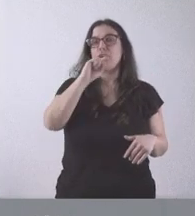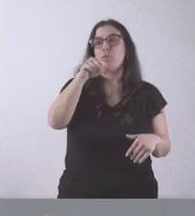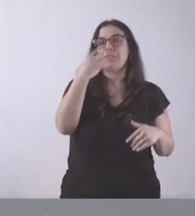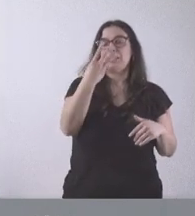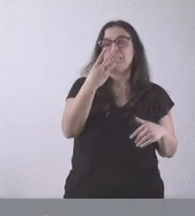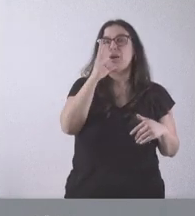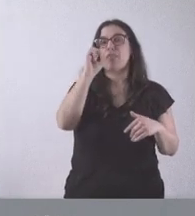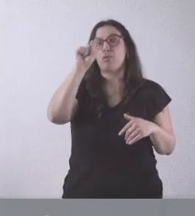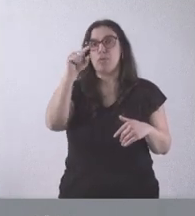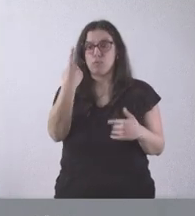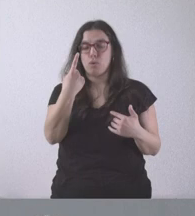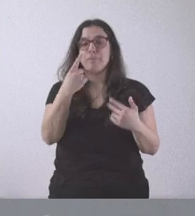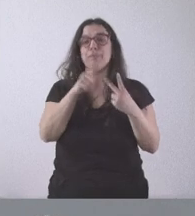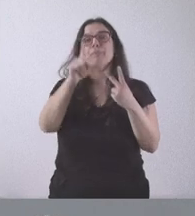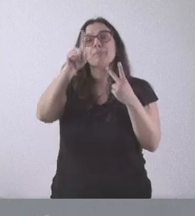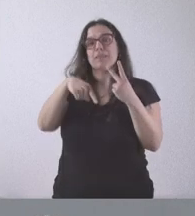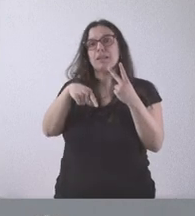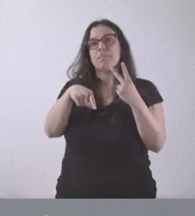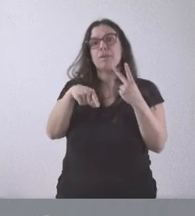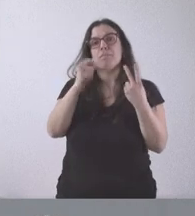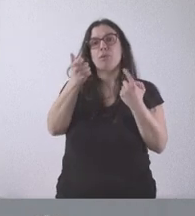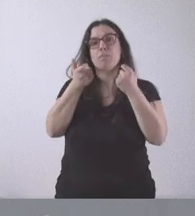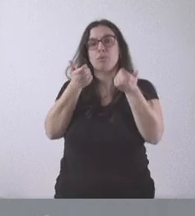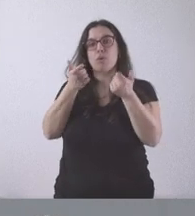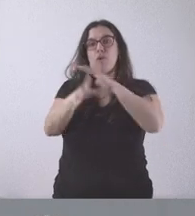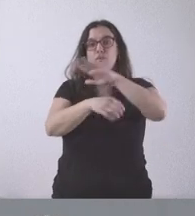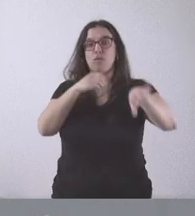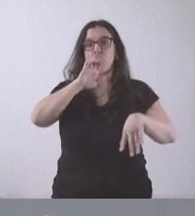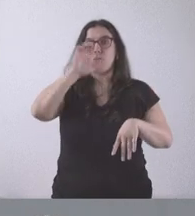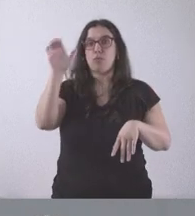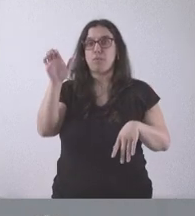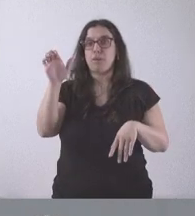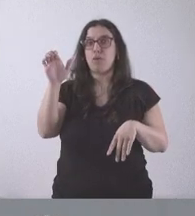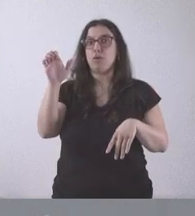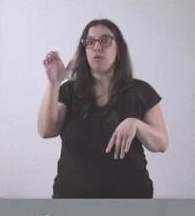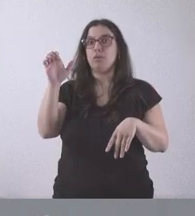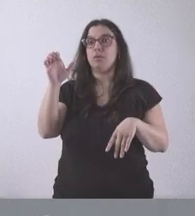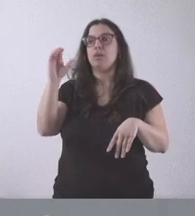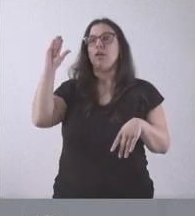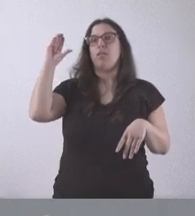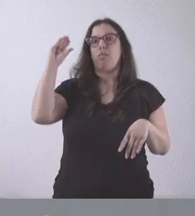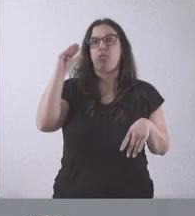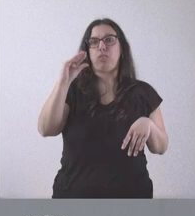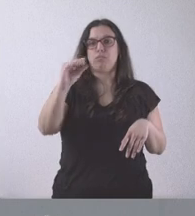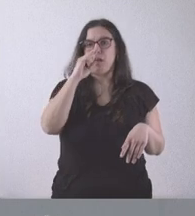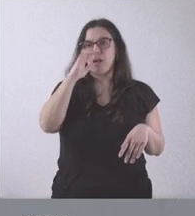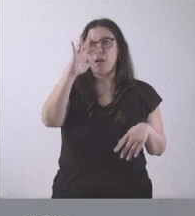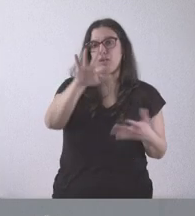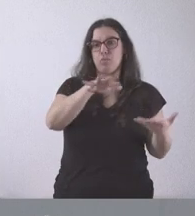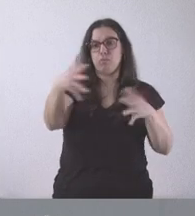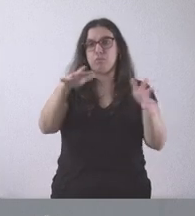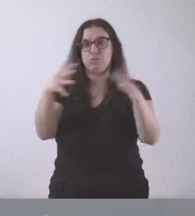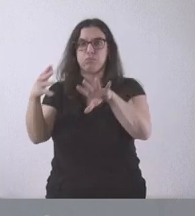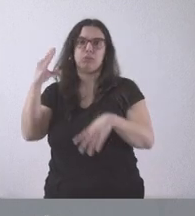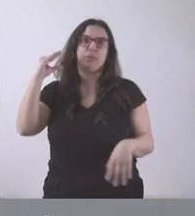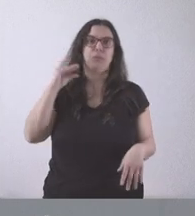al 0,1 y que también se van reduciendo de forma progresiva los fondos europeos a medida que vamos avanzando en la ejecución de los mismos, fundamentalmente los